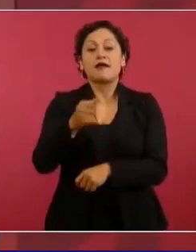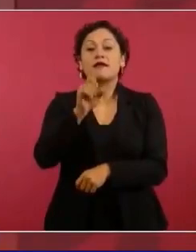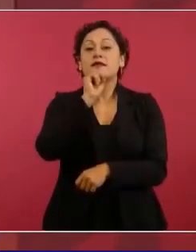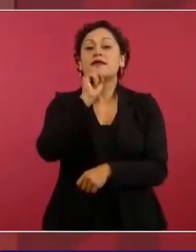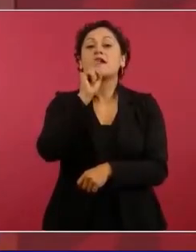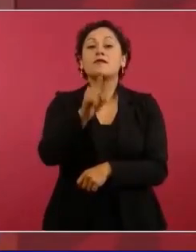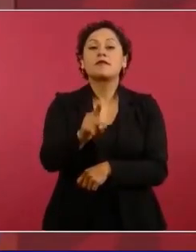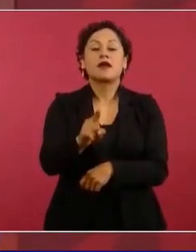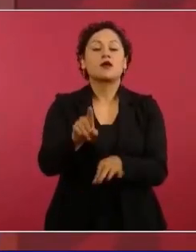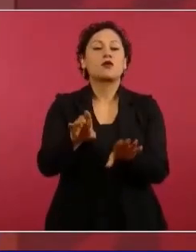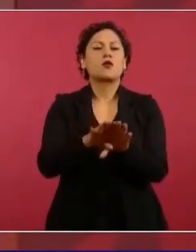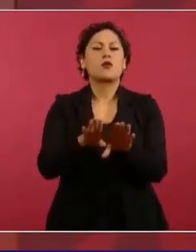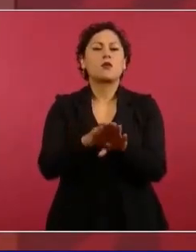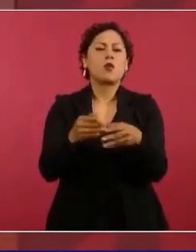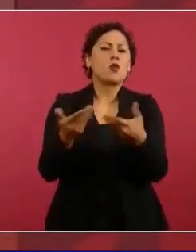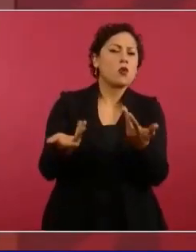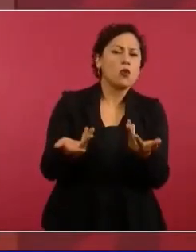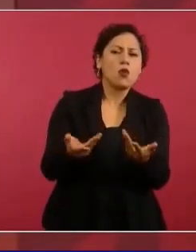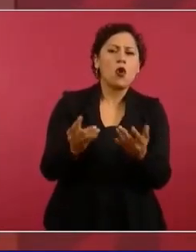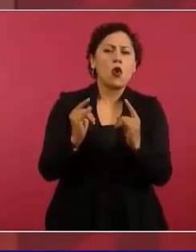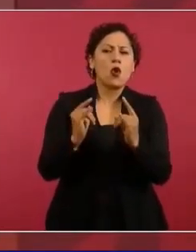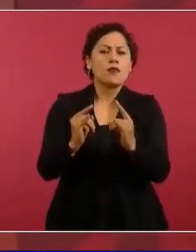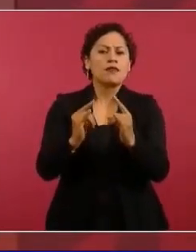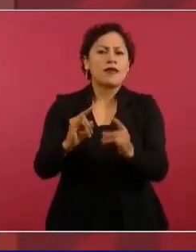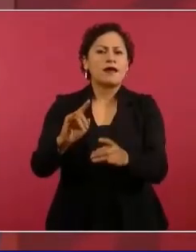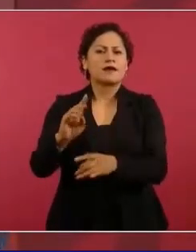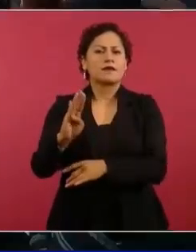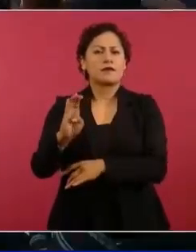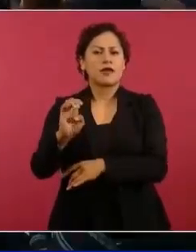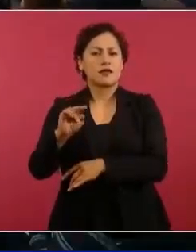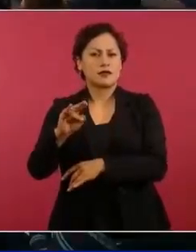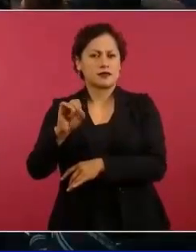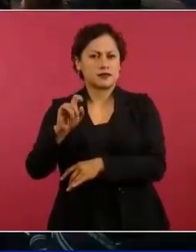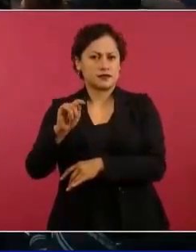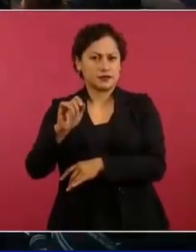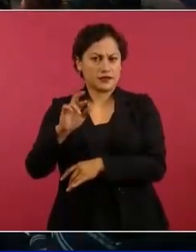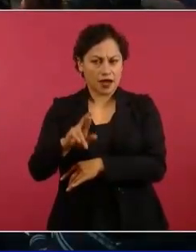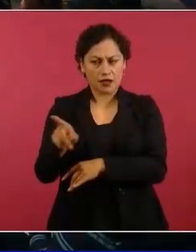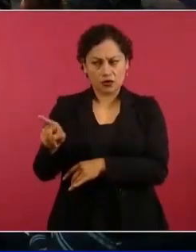bienestar. Rosa Isela nos va a informar.